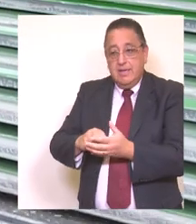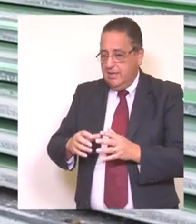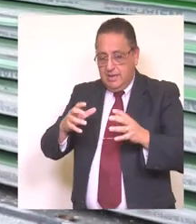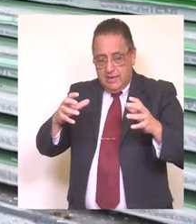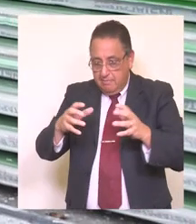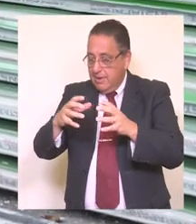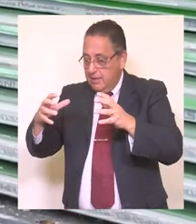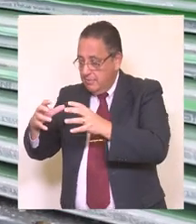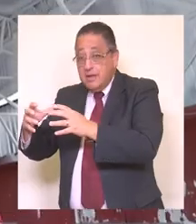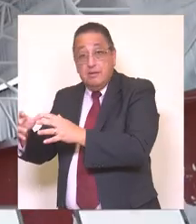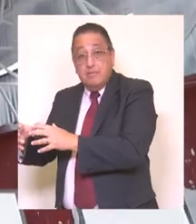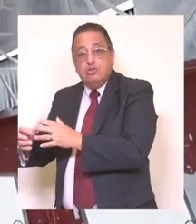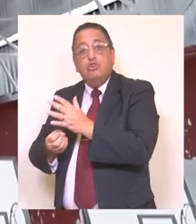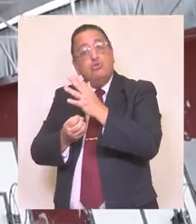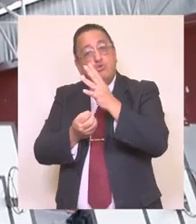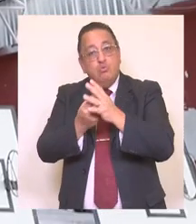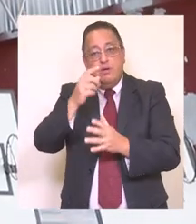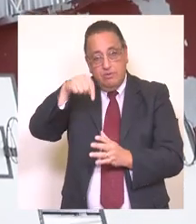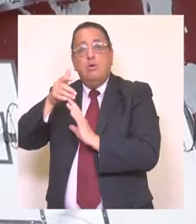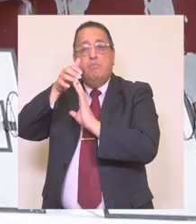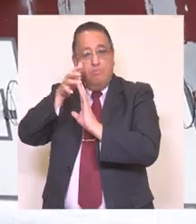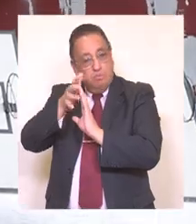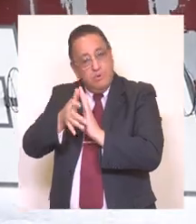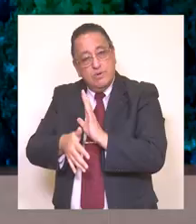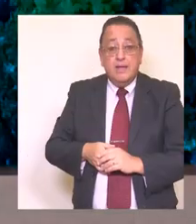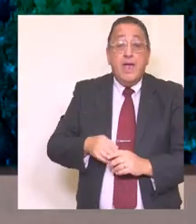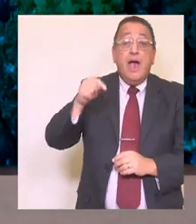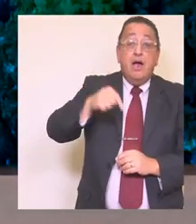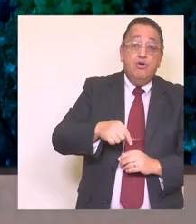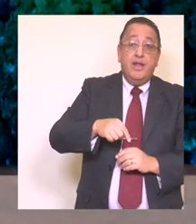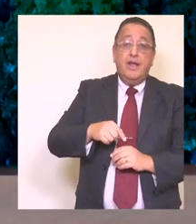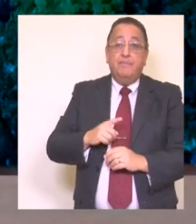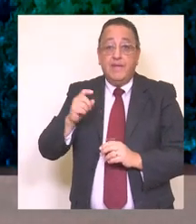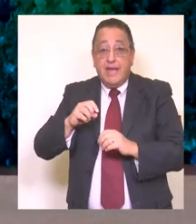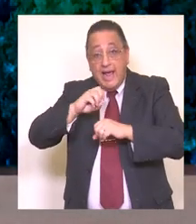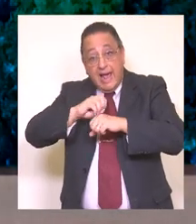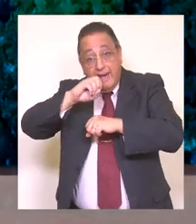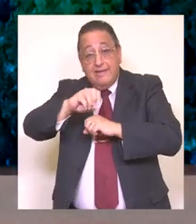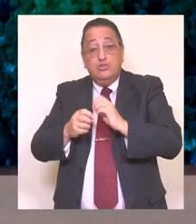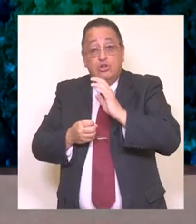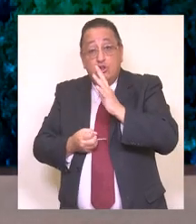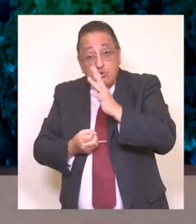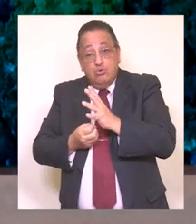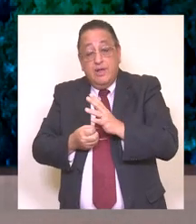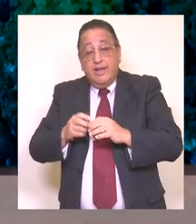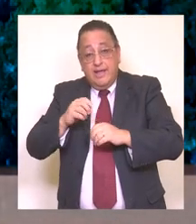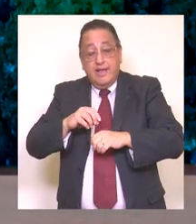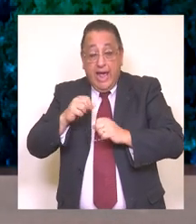los nuevos espacios con los que dispondrá Munchen. Al finalizar esta cuenta pública año 2019